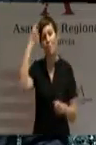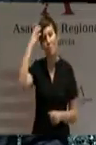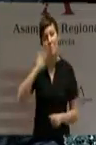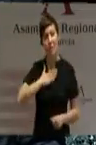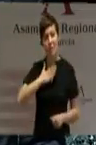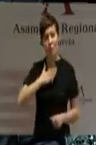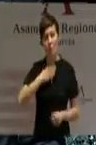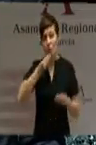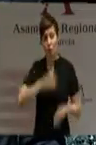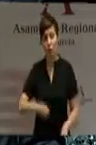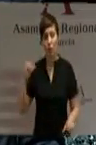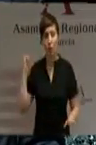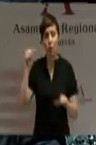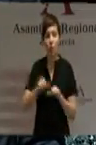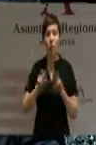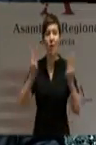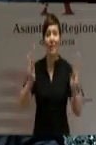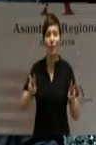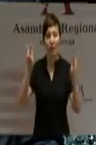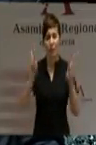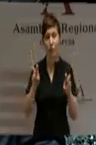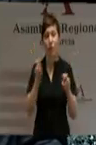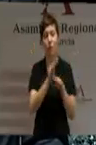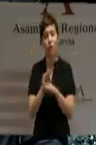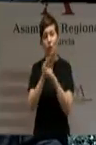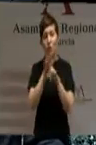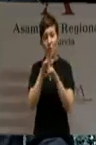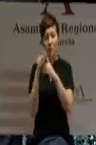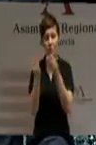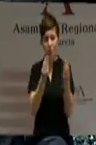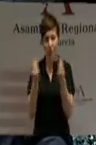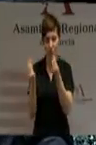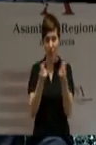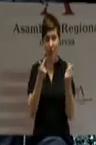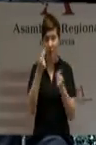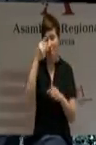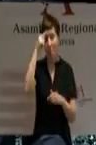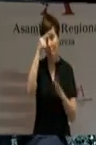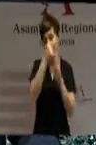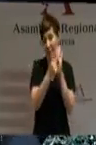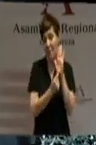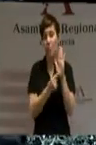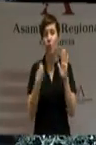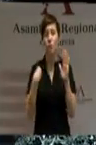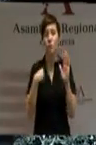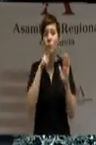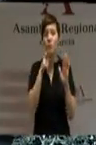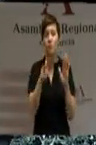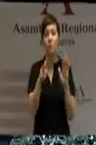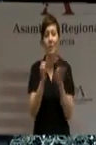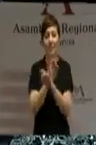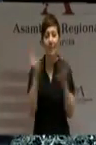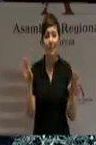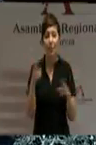o la innovación y la sostenibilidad ambiental. Unos principios que son el reflejo de la forma de hacer política del Partido